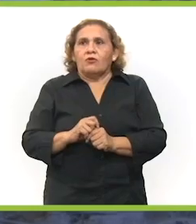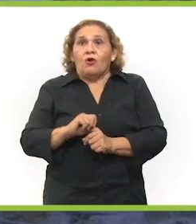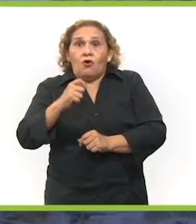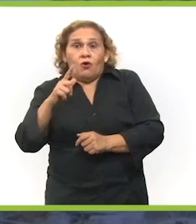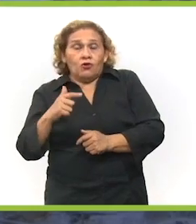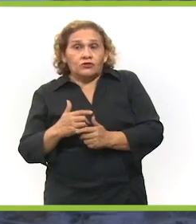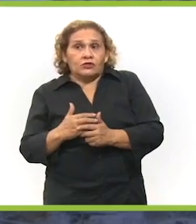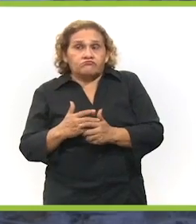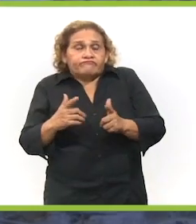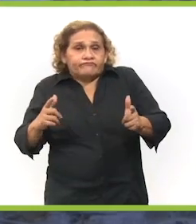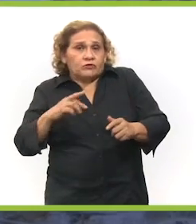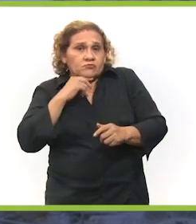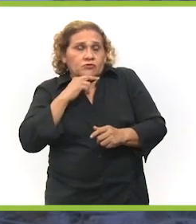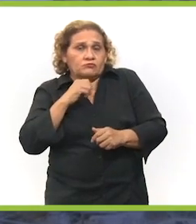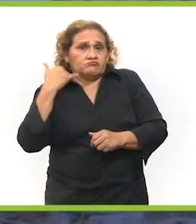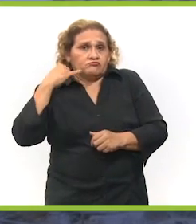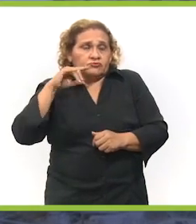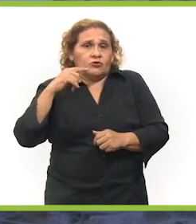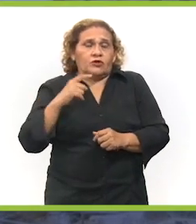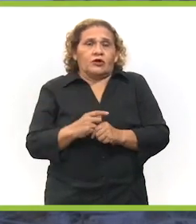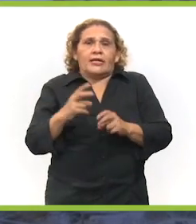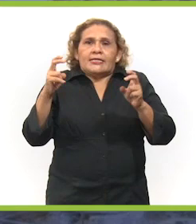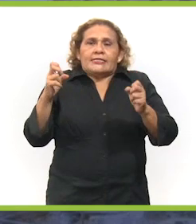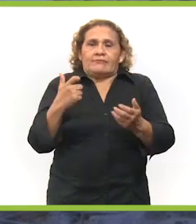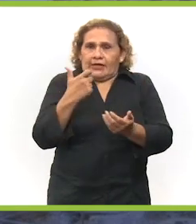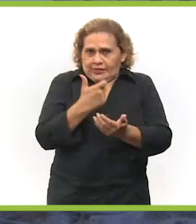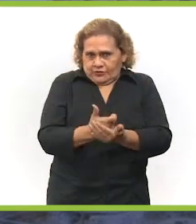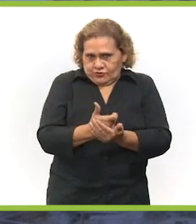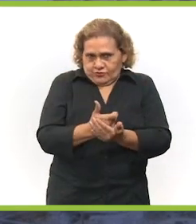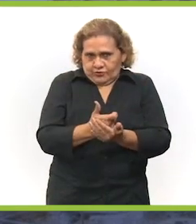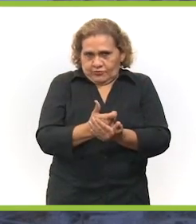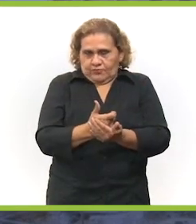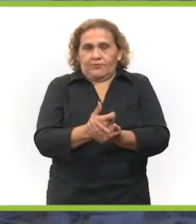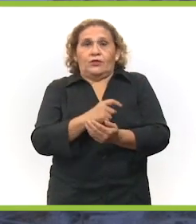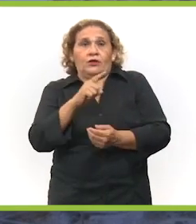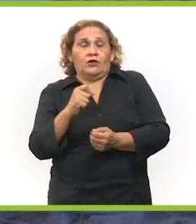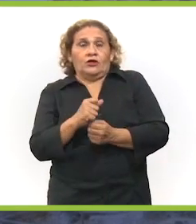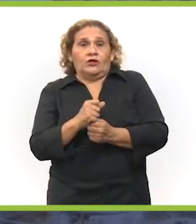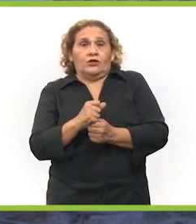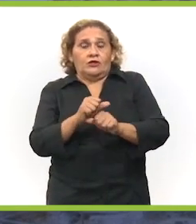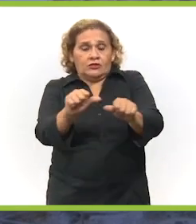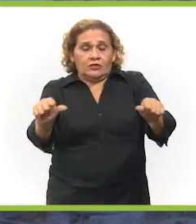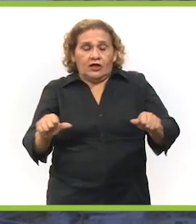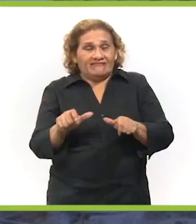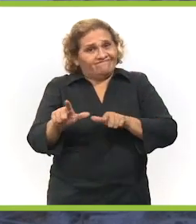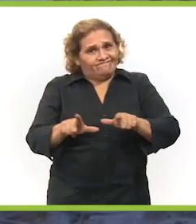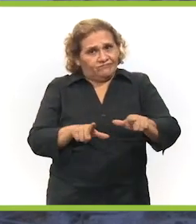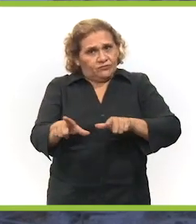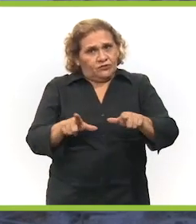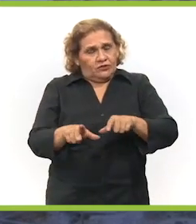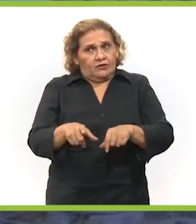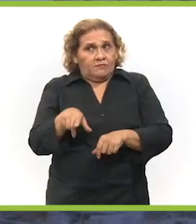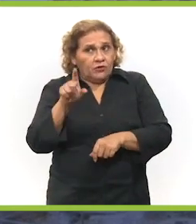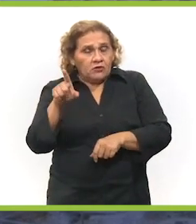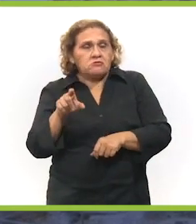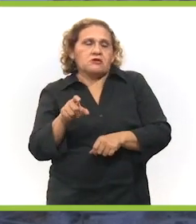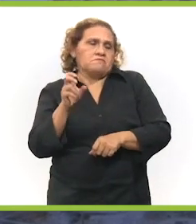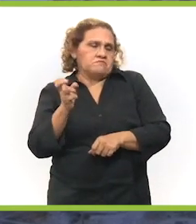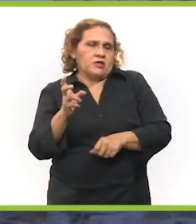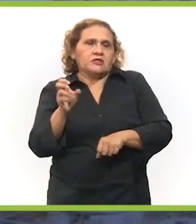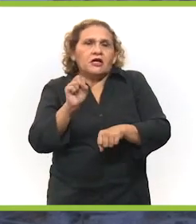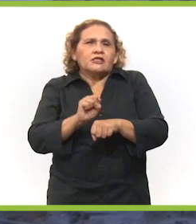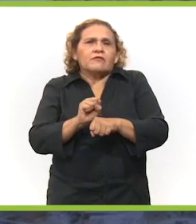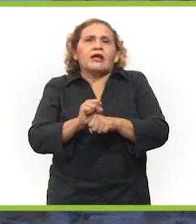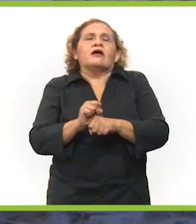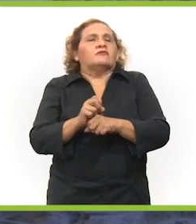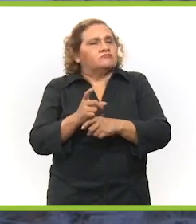Sin duda alguna, gobernador, otra gran preocupación de los yucatecos es el tema económico, específicamente en el aspecto laboral. Pero en